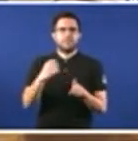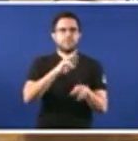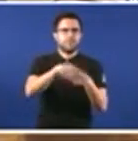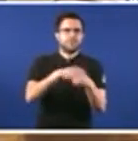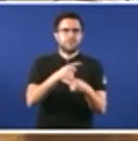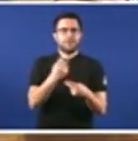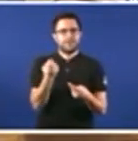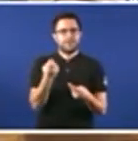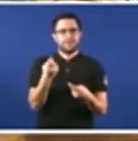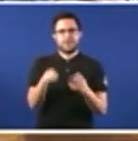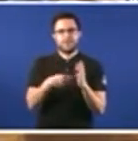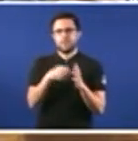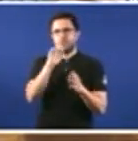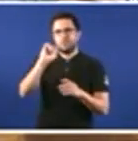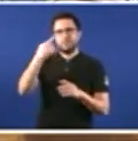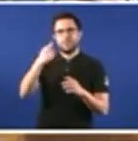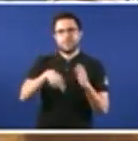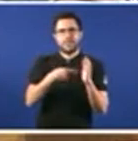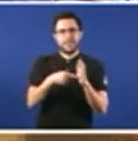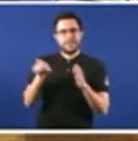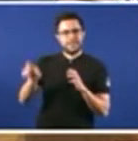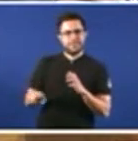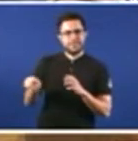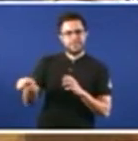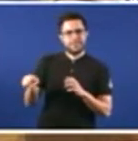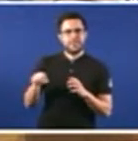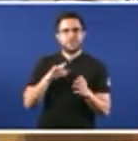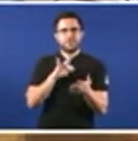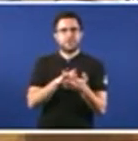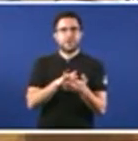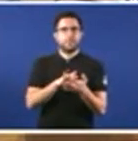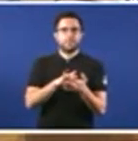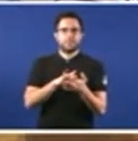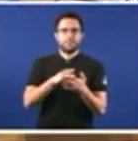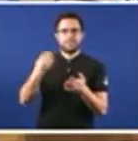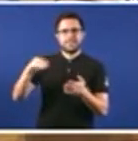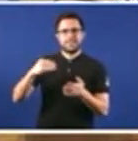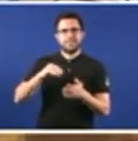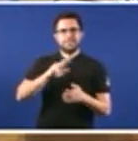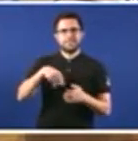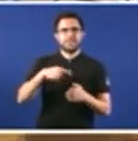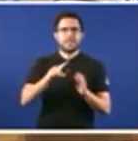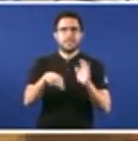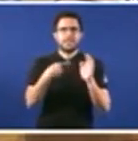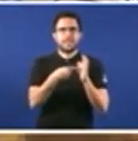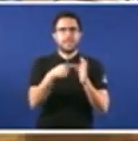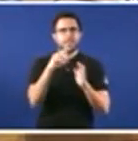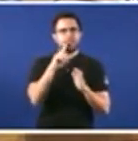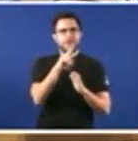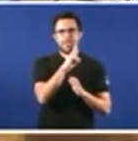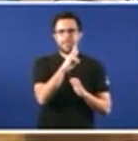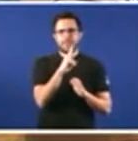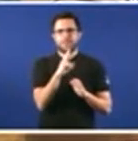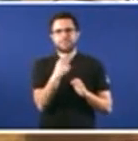que aprobou este Parlamento sendo vostede presidente efectivamente foi a lei madre que deixou atención as mulleres